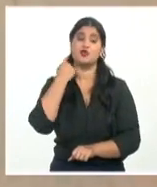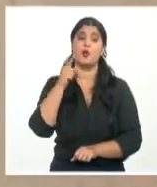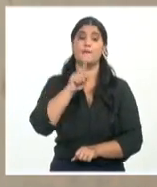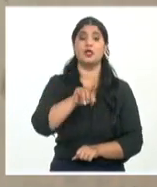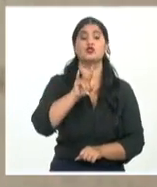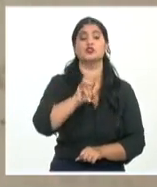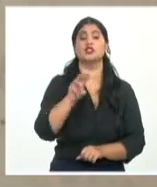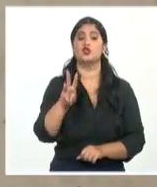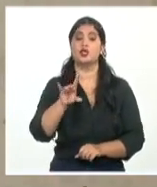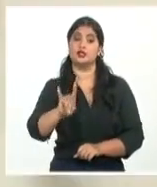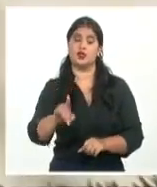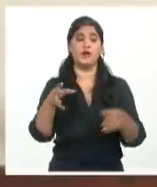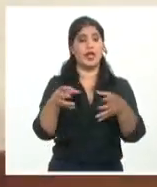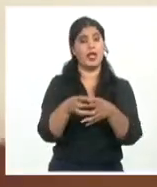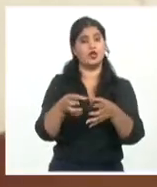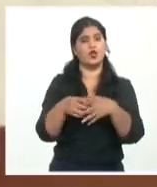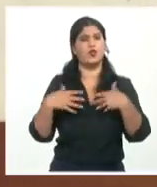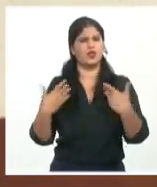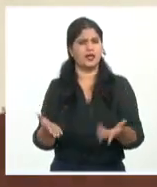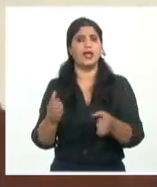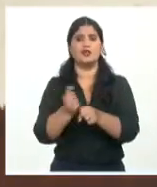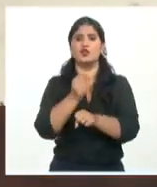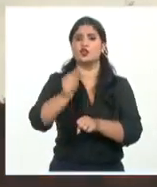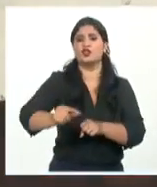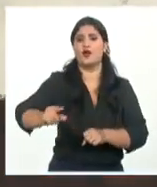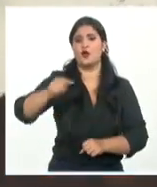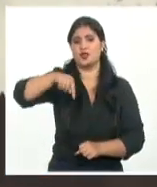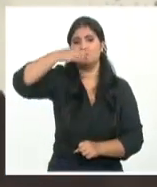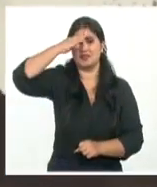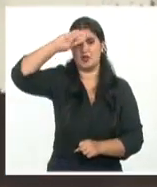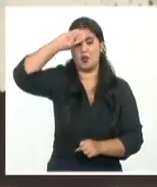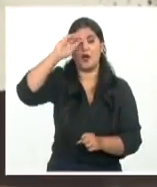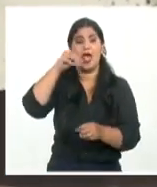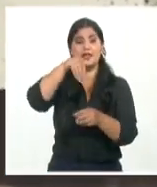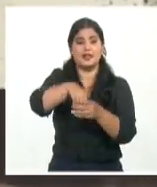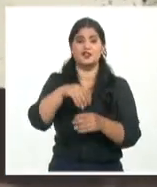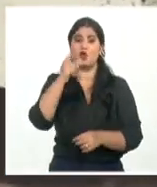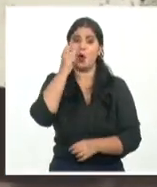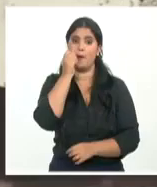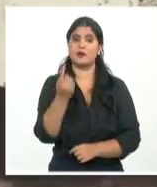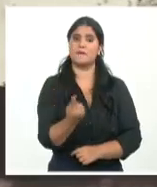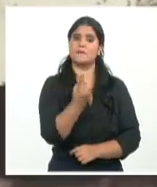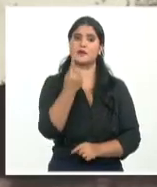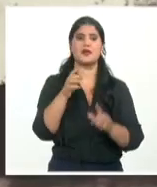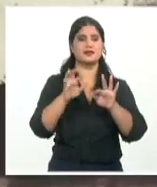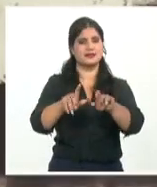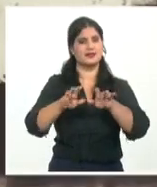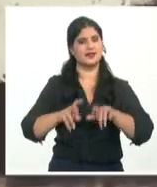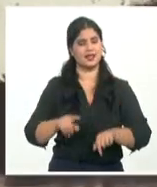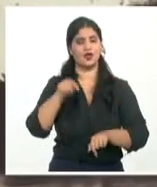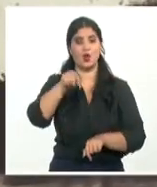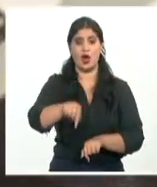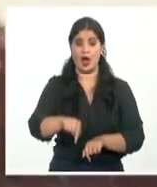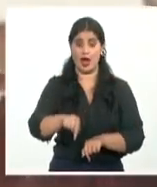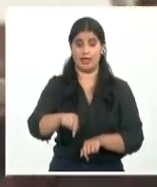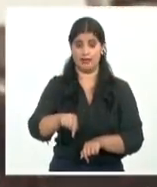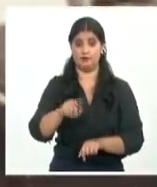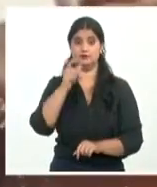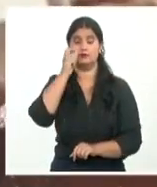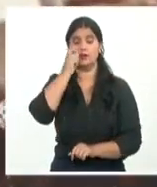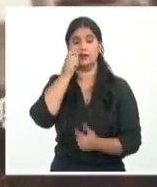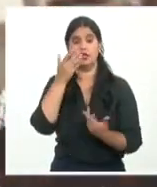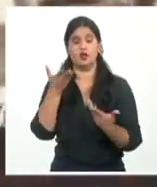Confederación de Trabajadores de Cuba, de la que fue su primer secretario general. Durante las honras fúnebres de este gran